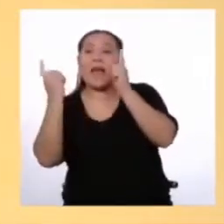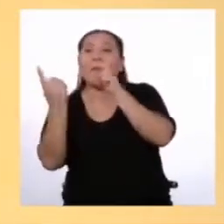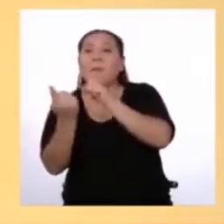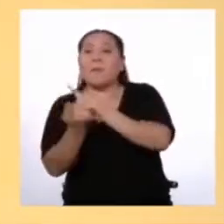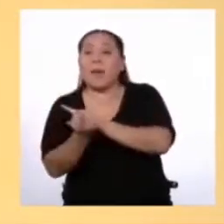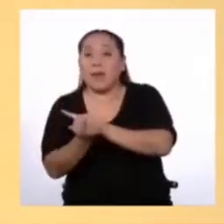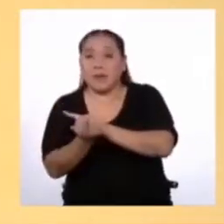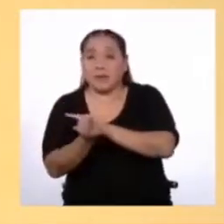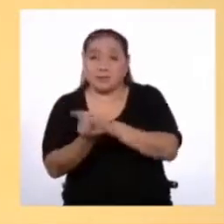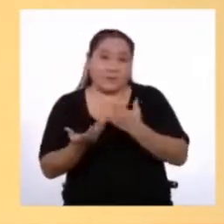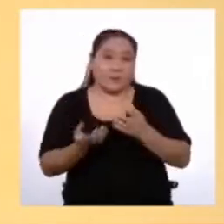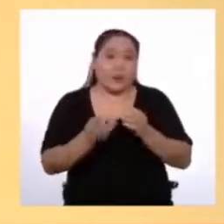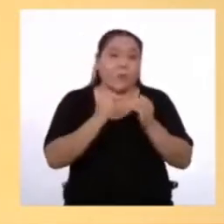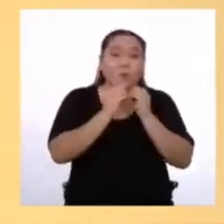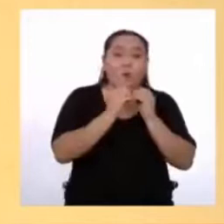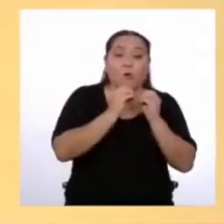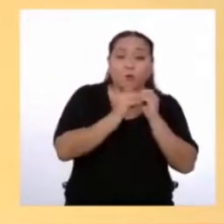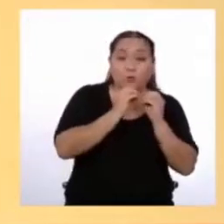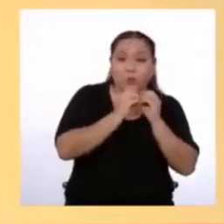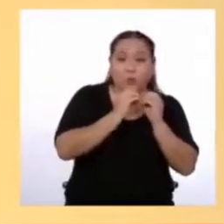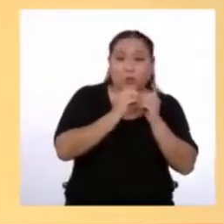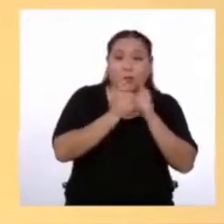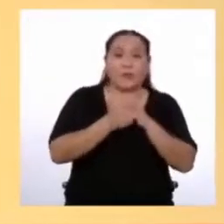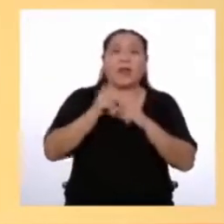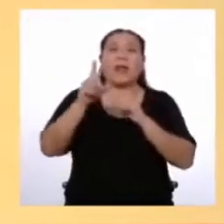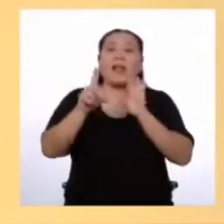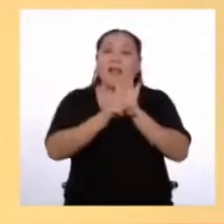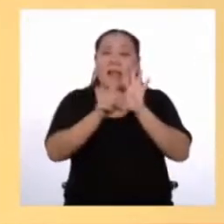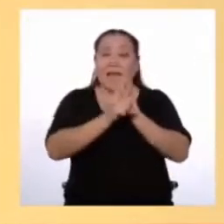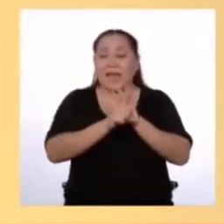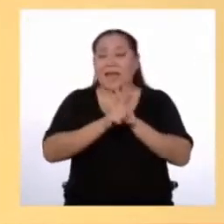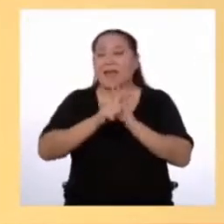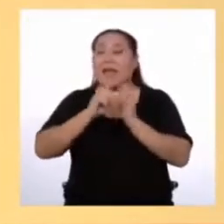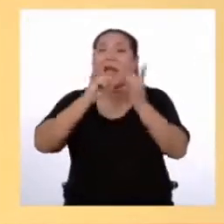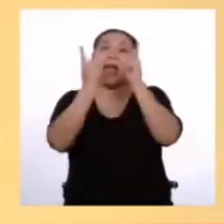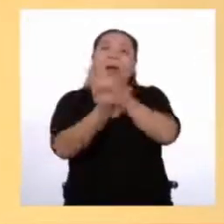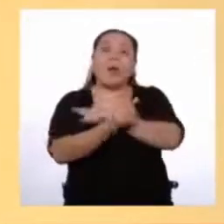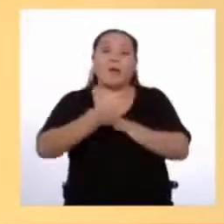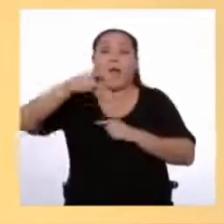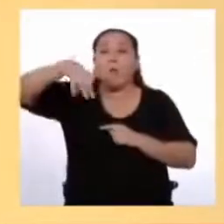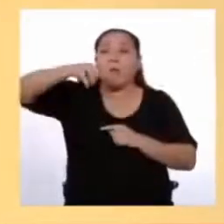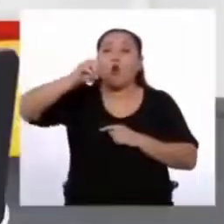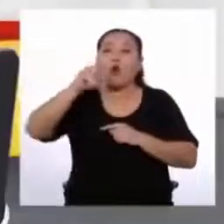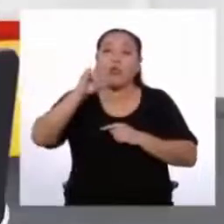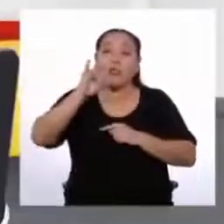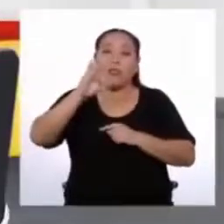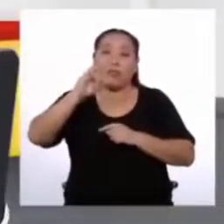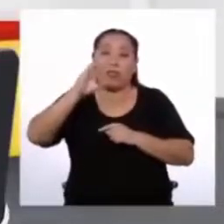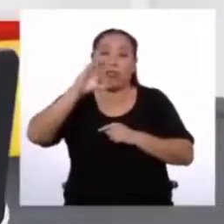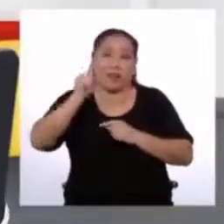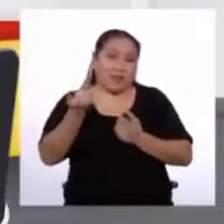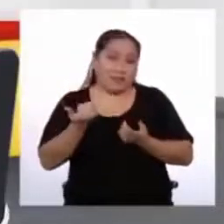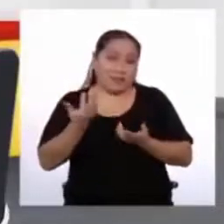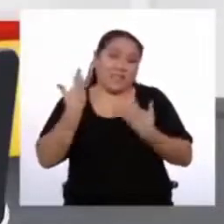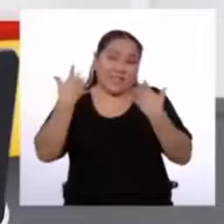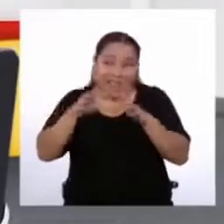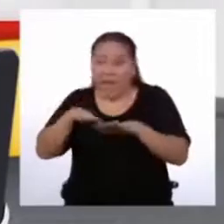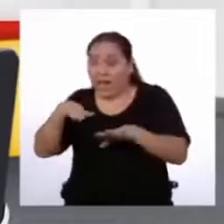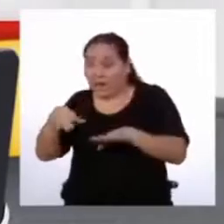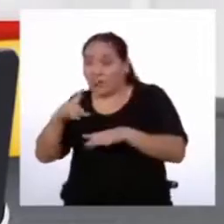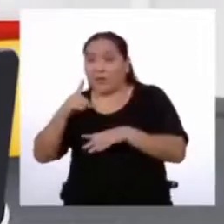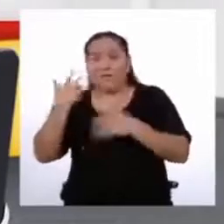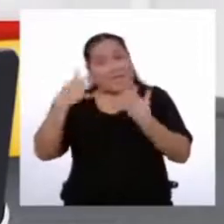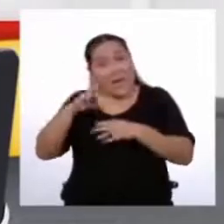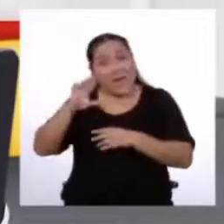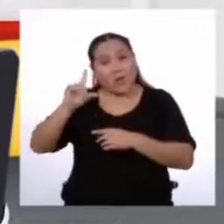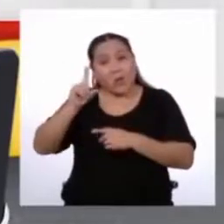Se expresa el título de esta manera Ley que modifica y así Claro, eso es por